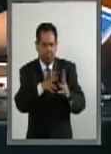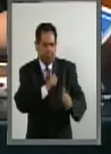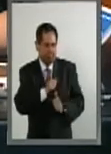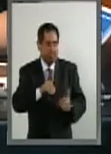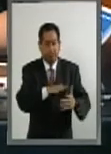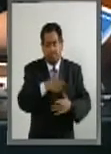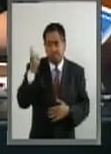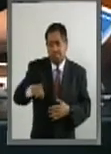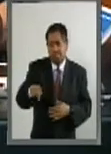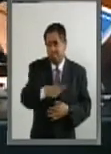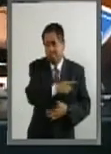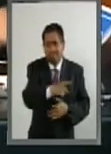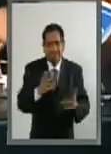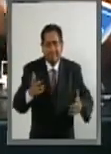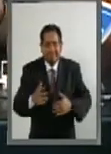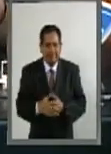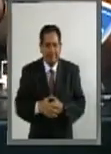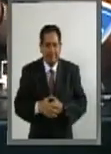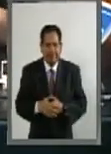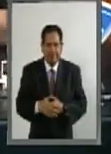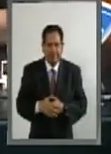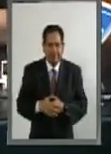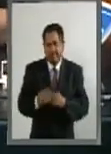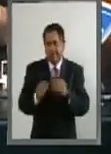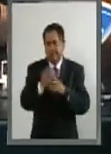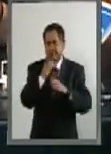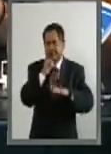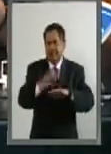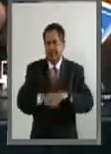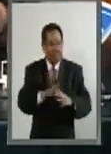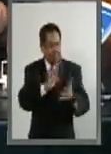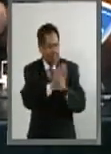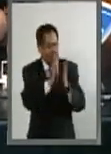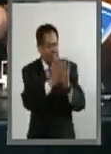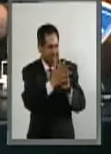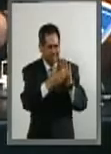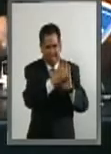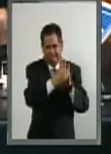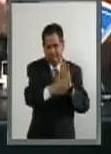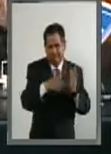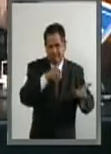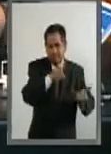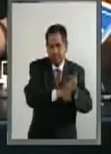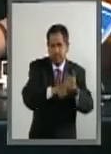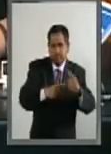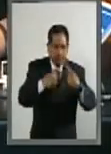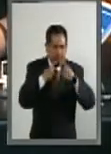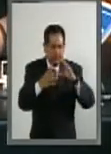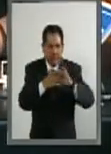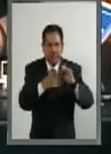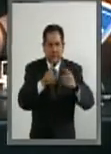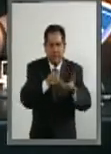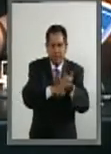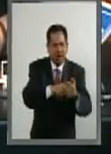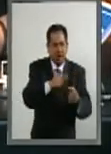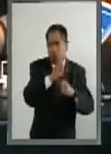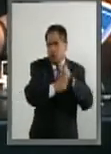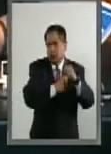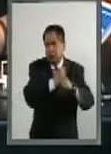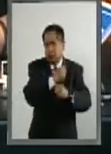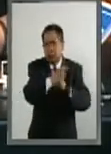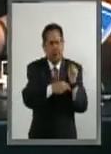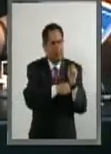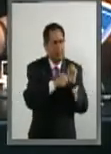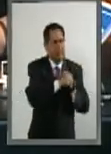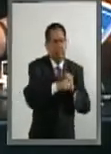delincuencia. No es novedad que la delincuencia organizada estuviera por ahí. Tenía décadas guardada.